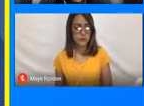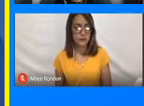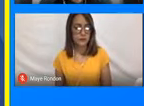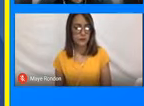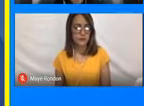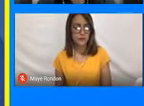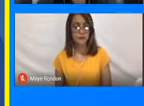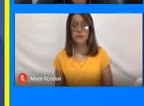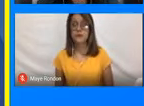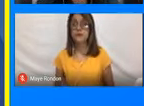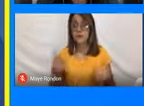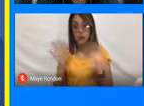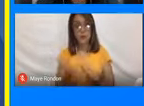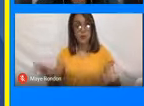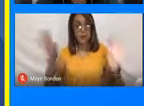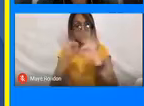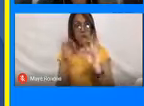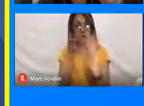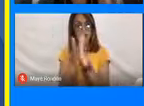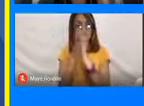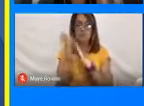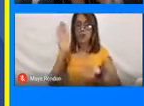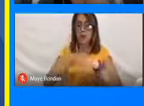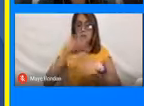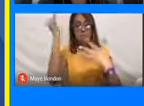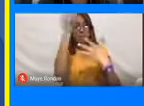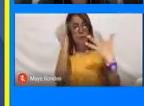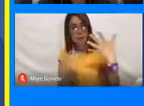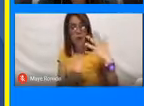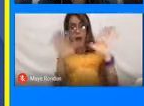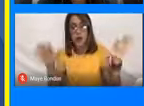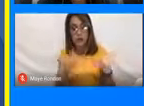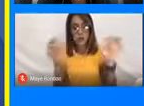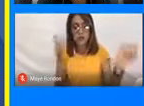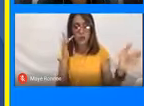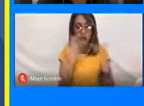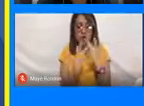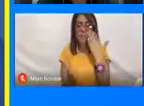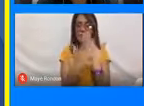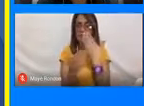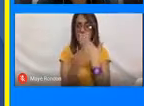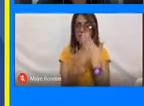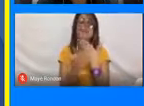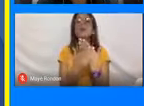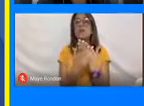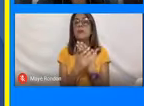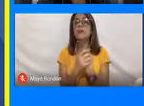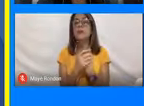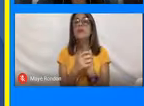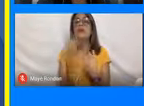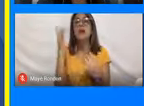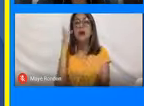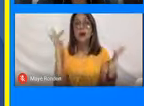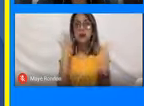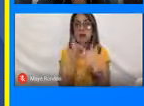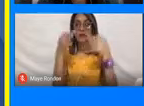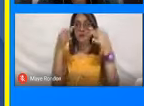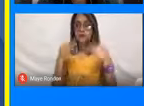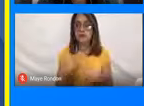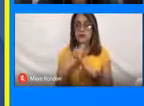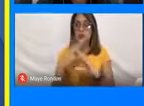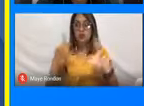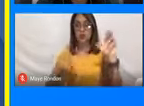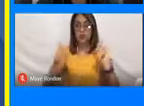Bueno, es importante mencionar que todas esas acciones que se contemplan dentro de los comités de seguridad